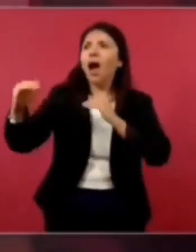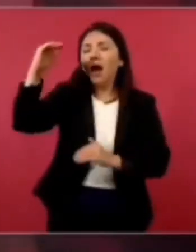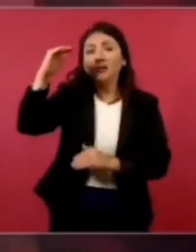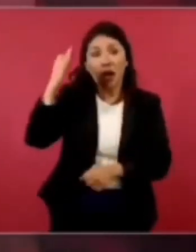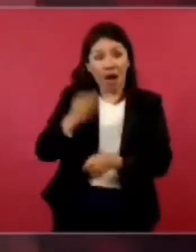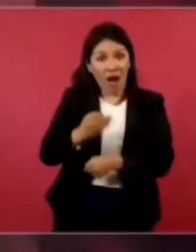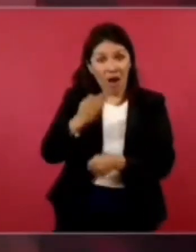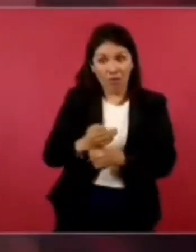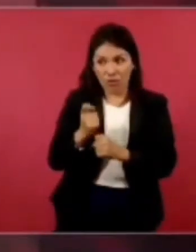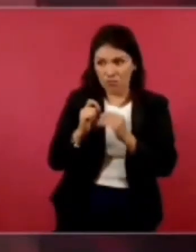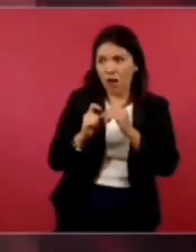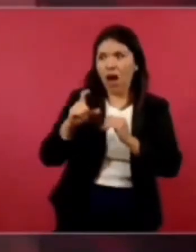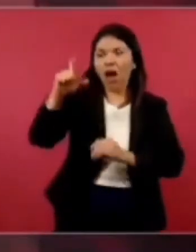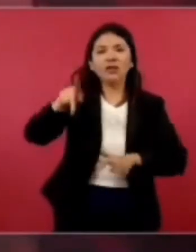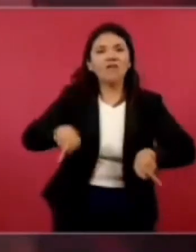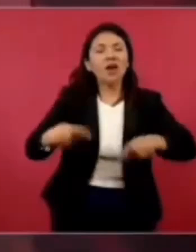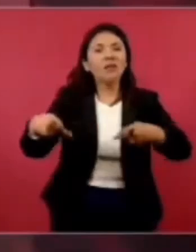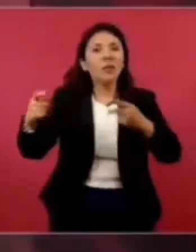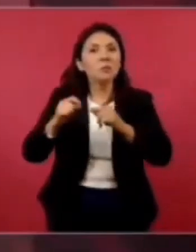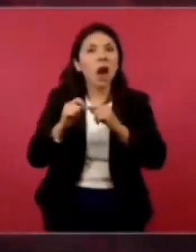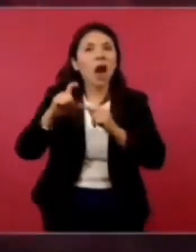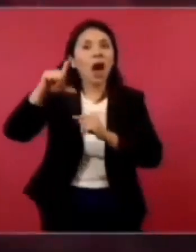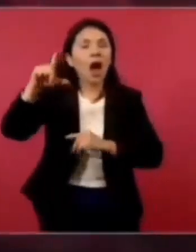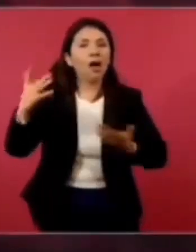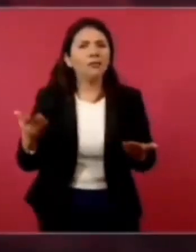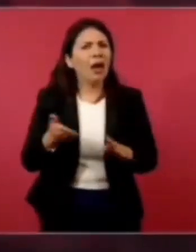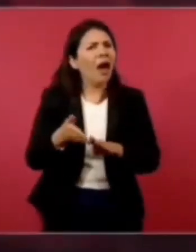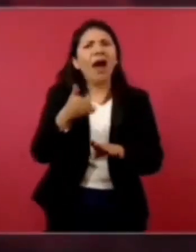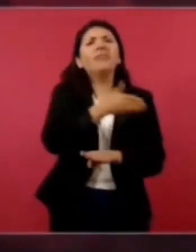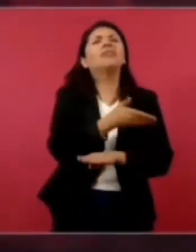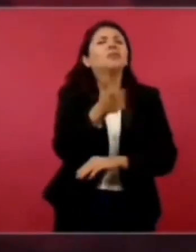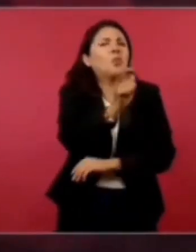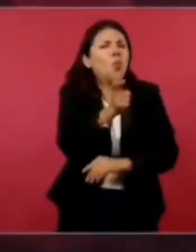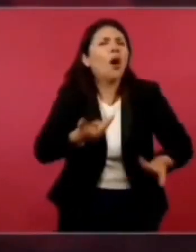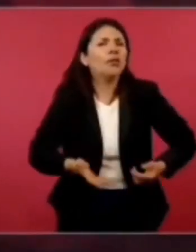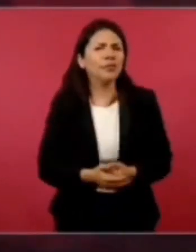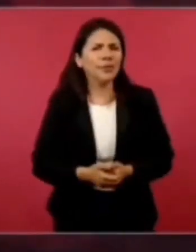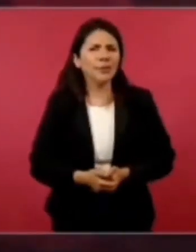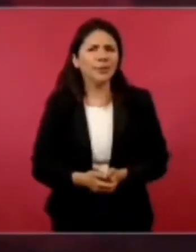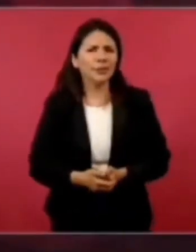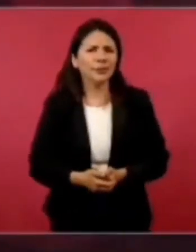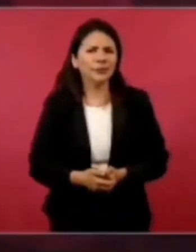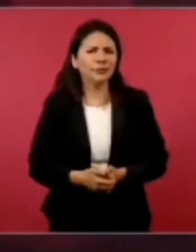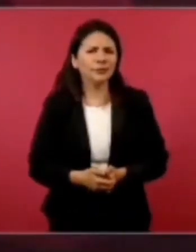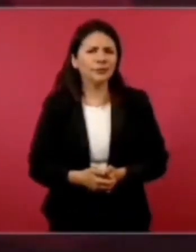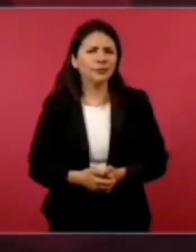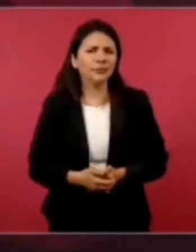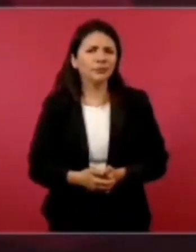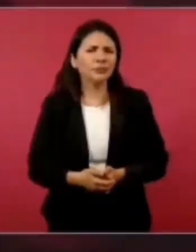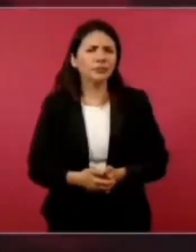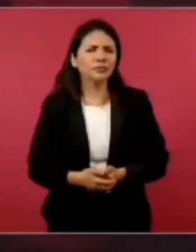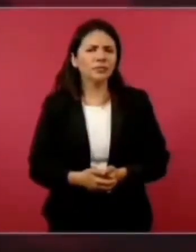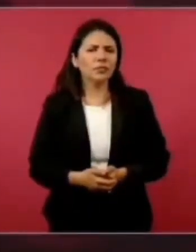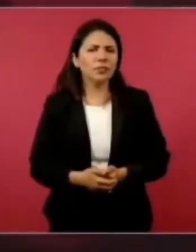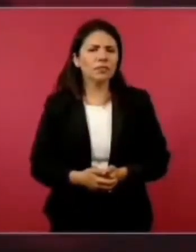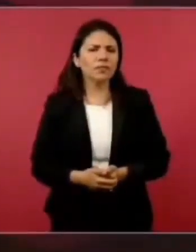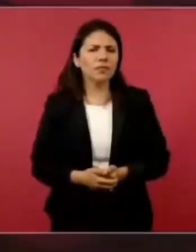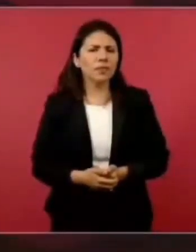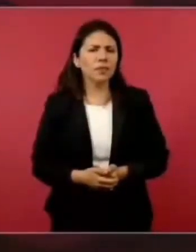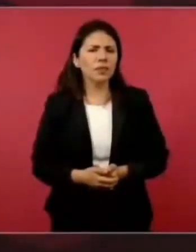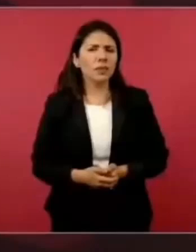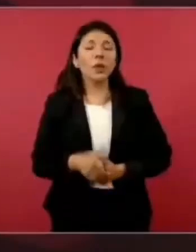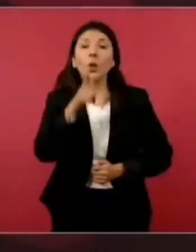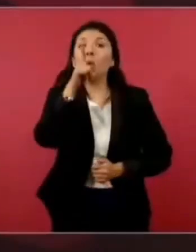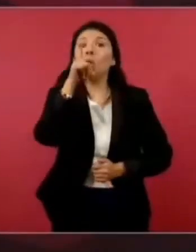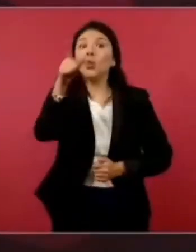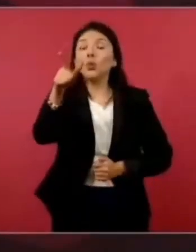cuándo no había aumentado la